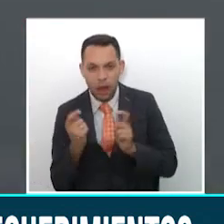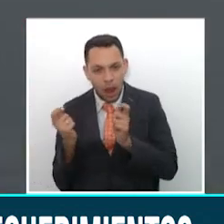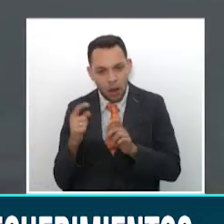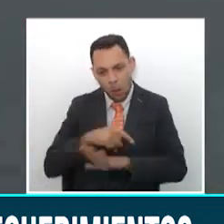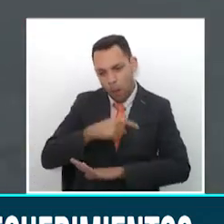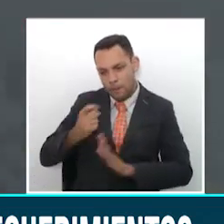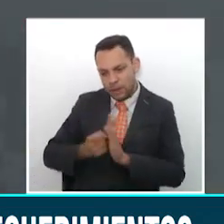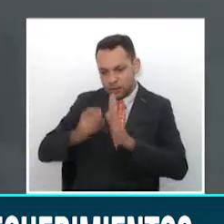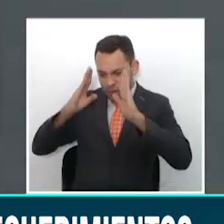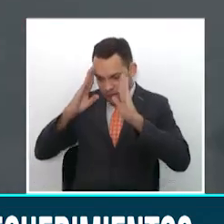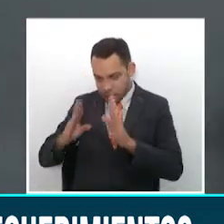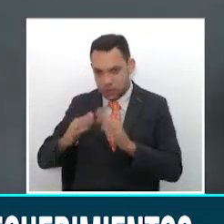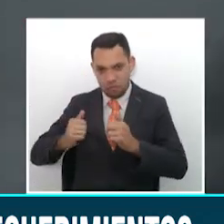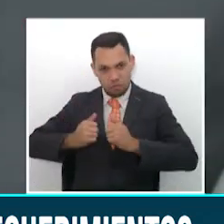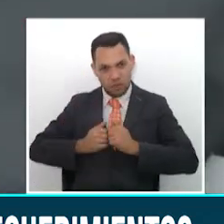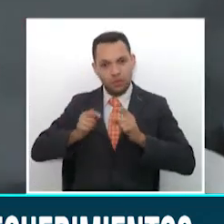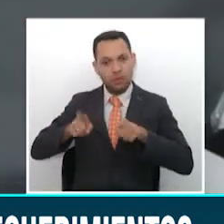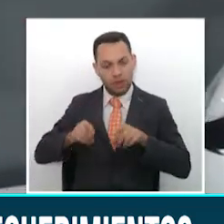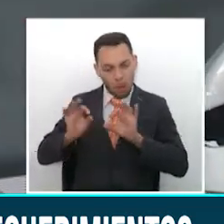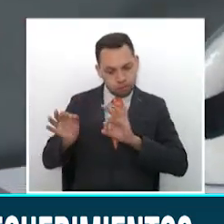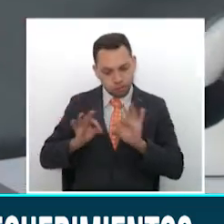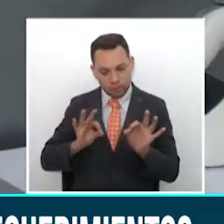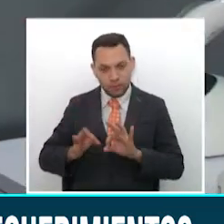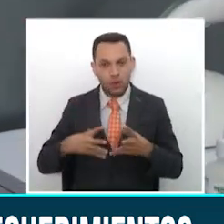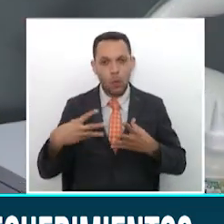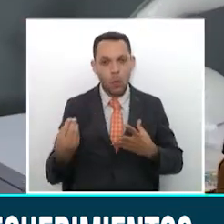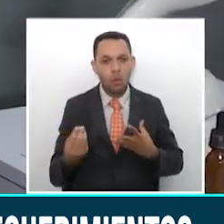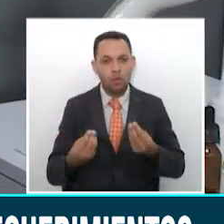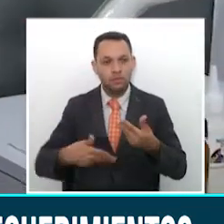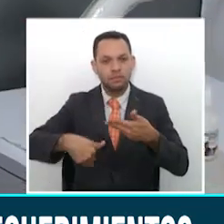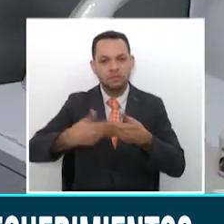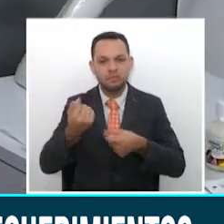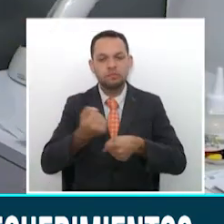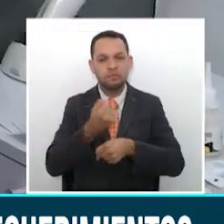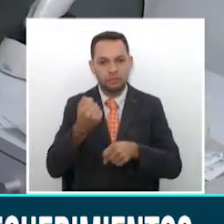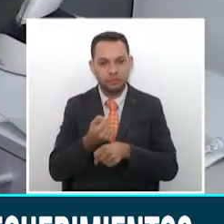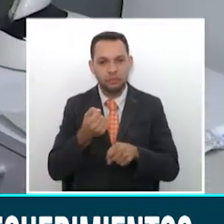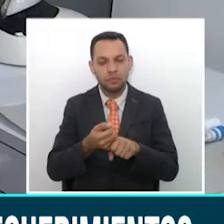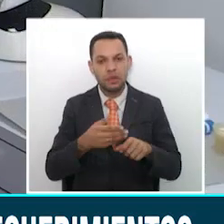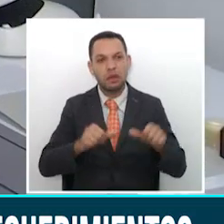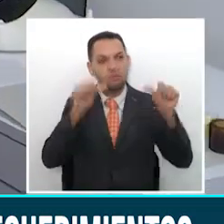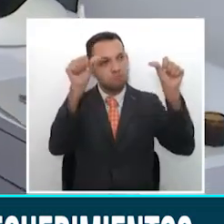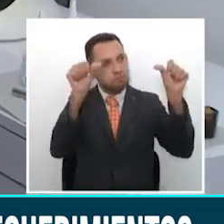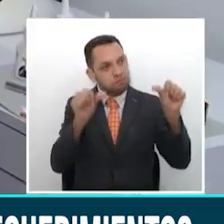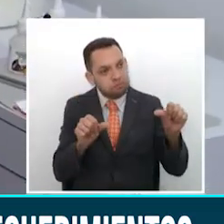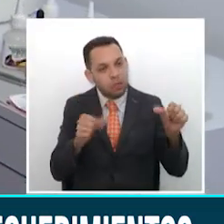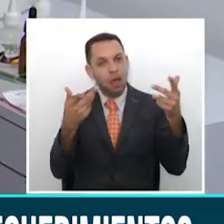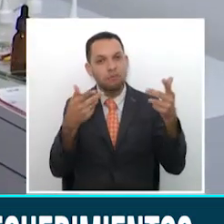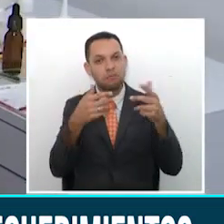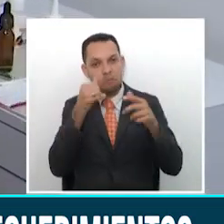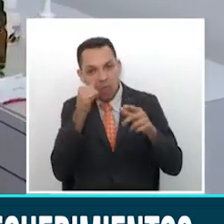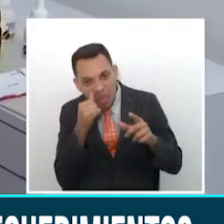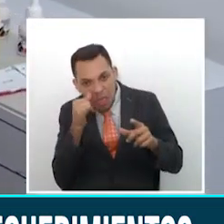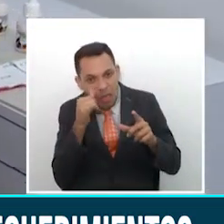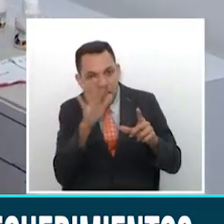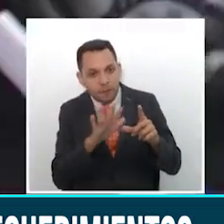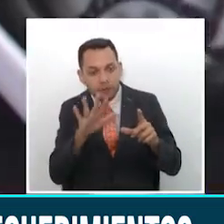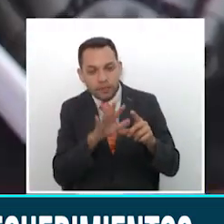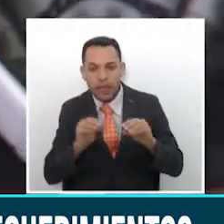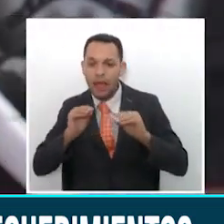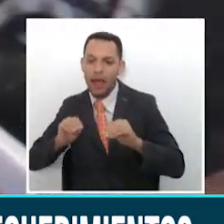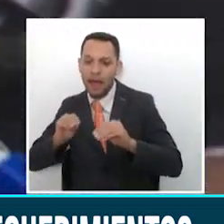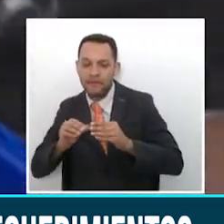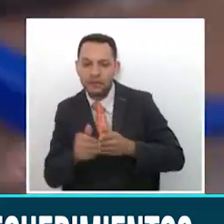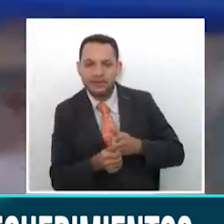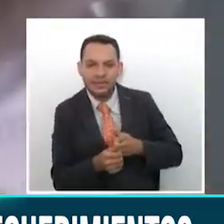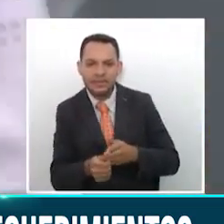Los diferentes consultorios que reactivarán los servicios deberán tener información como afiches, carteleras o videos para instruir a los pacientes y